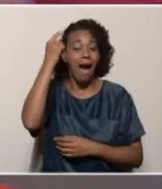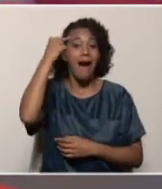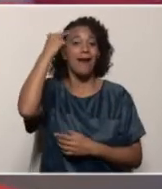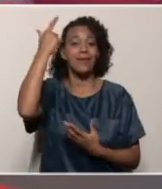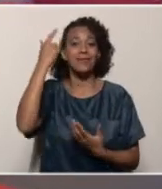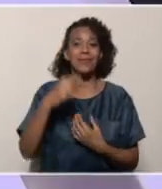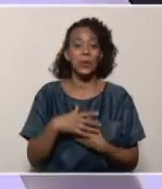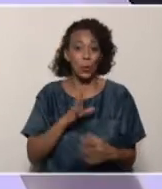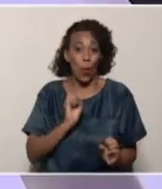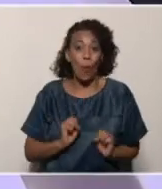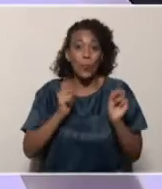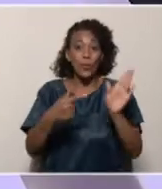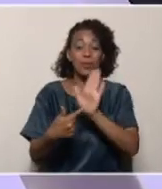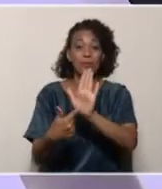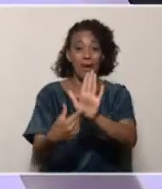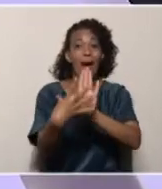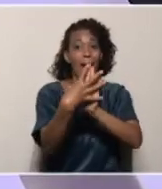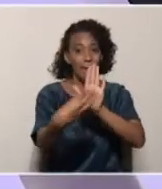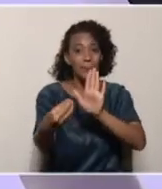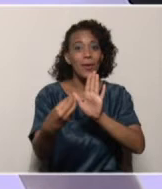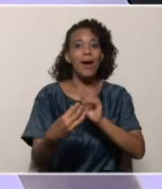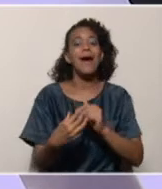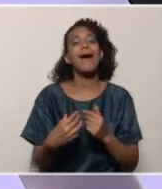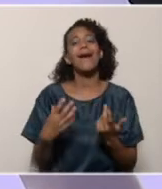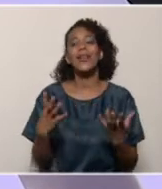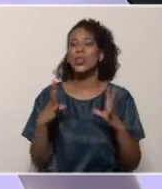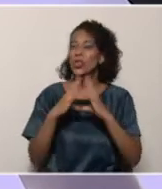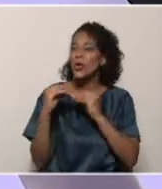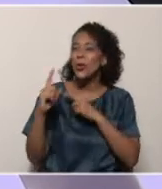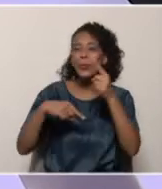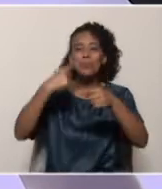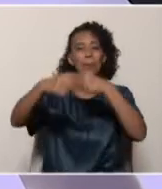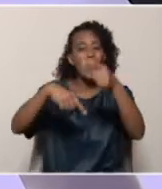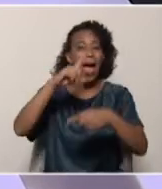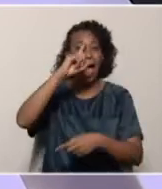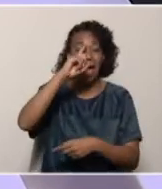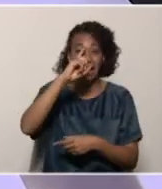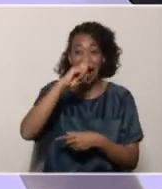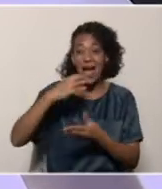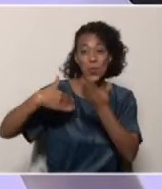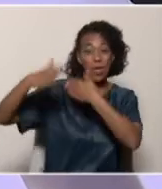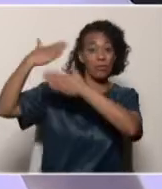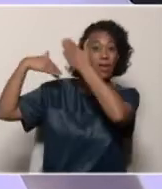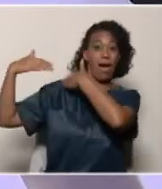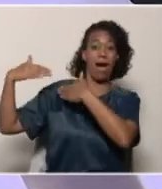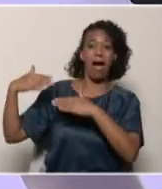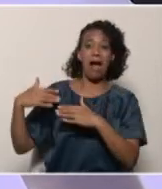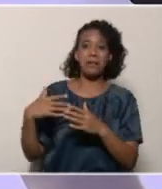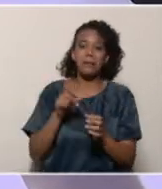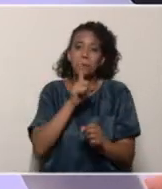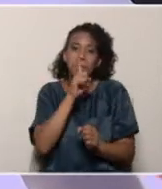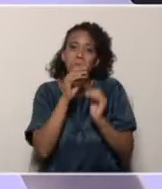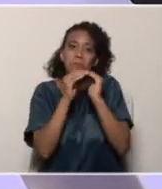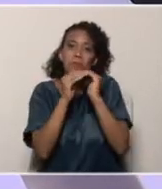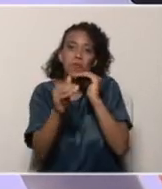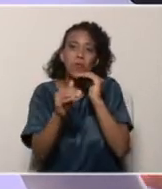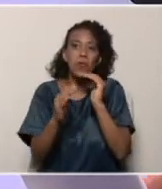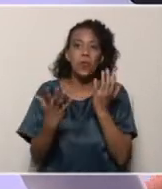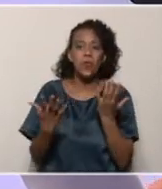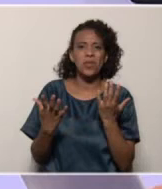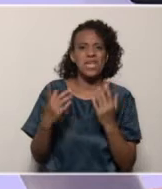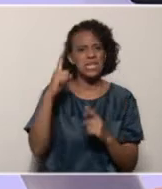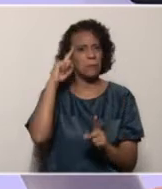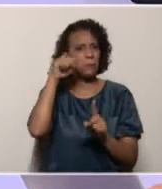verlos como esa oportunidad de rescatar todo lo que venimos haciendo en Venezuela pero que no es visibilizado porque estamos más pendientes de lo